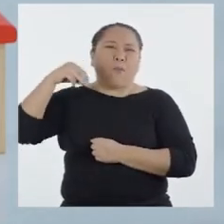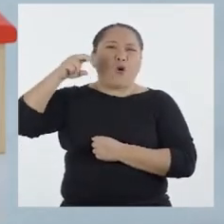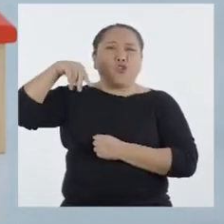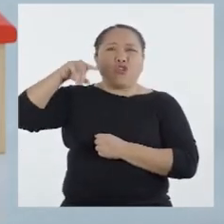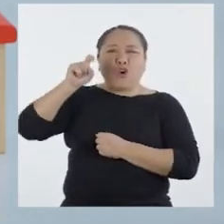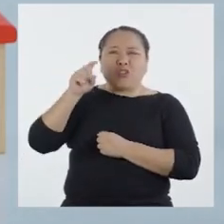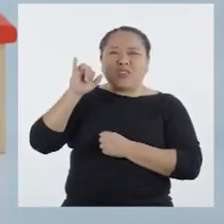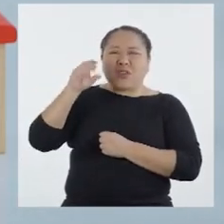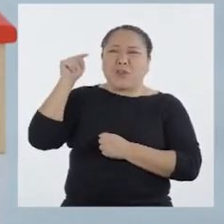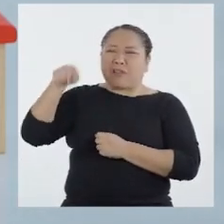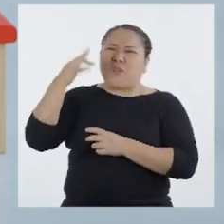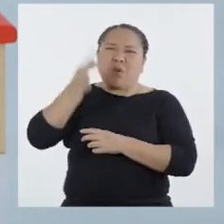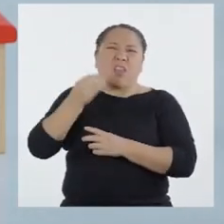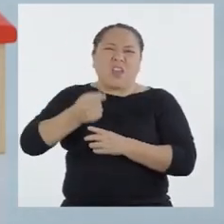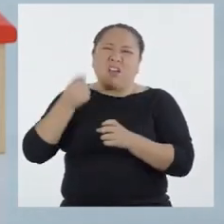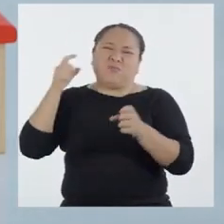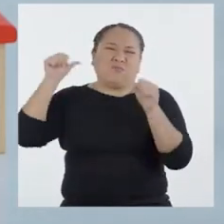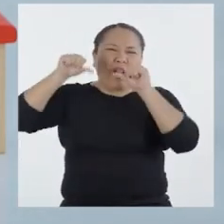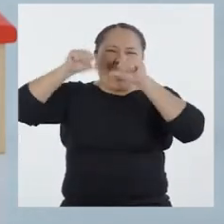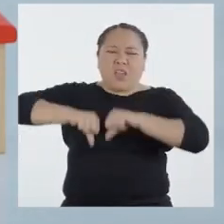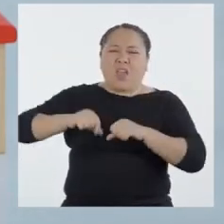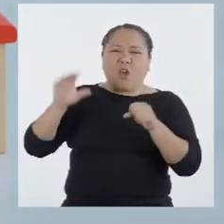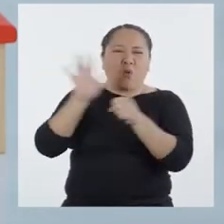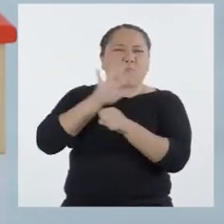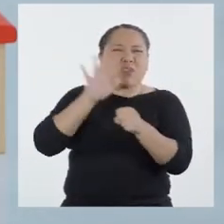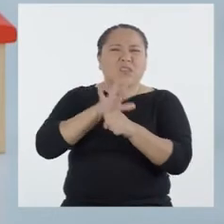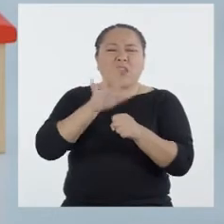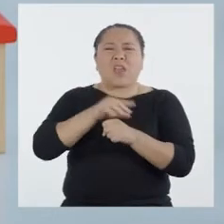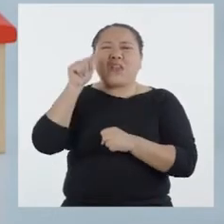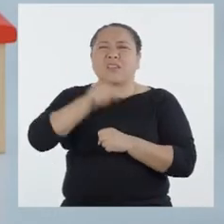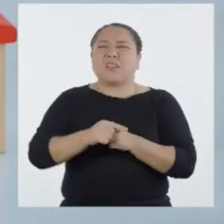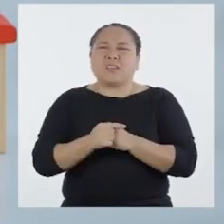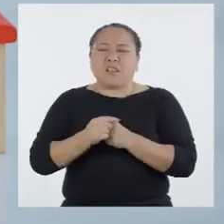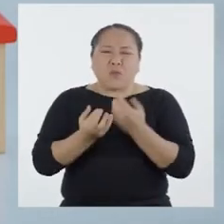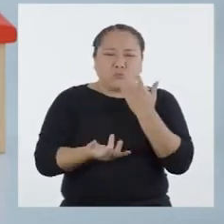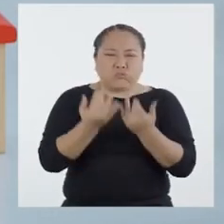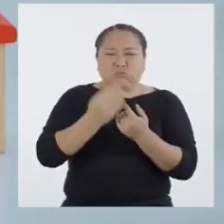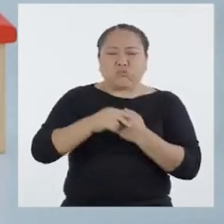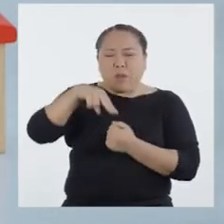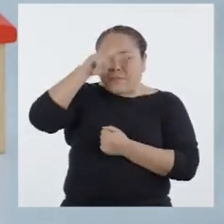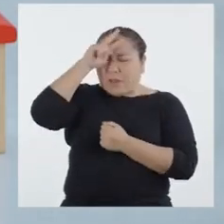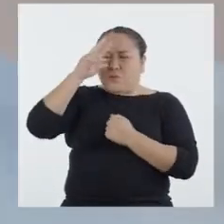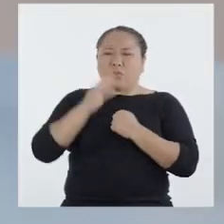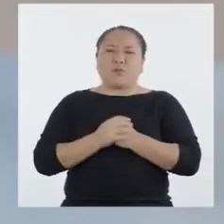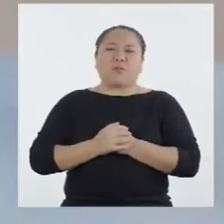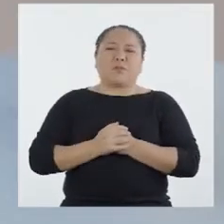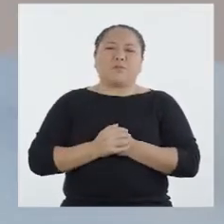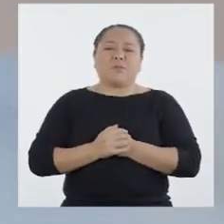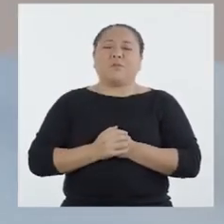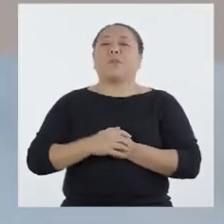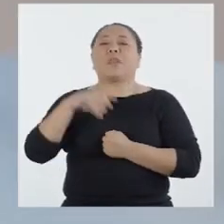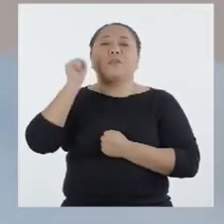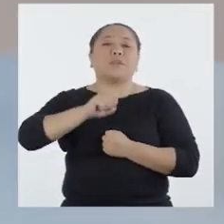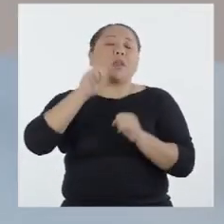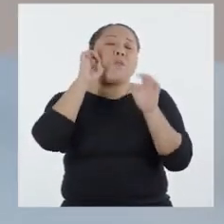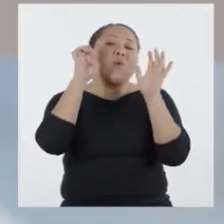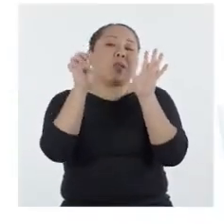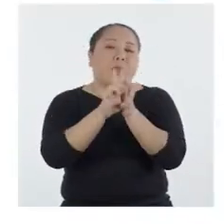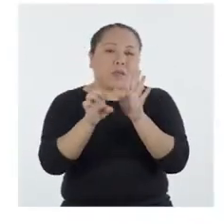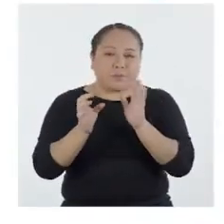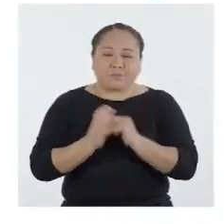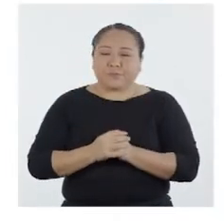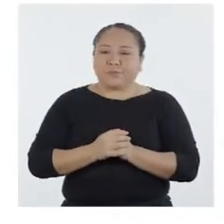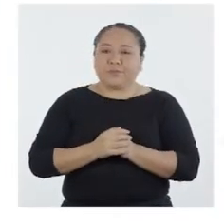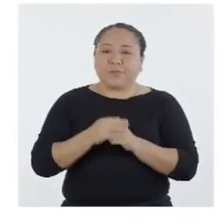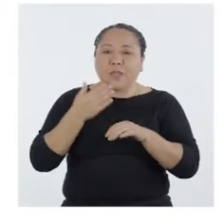ese es el verdadero enemigo. ¡Completemos esas combustiones, Perú! Es cierto. Por ejemplo,